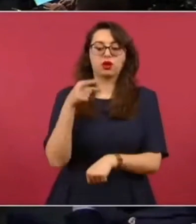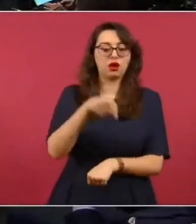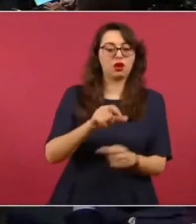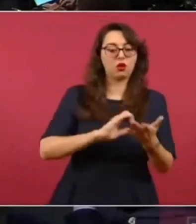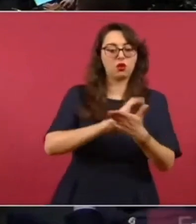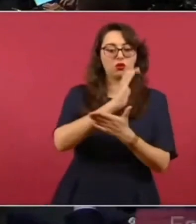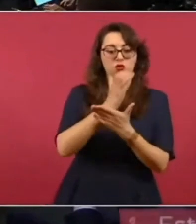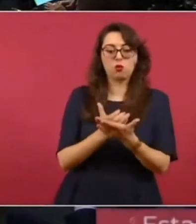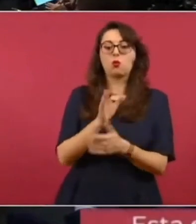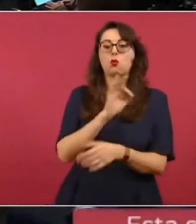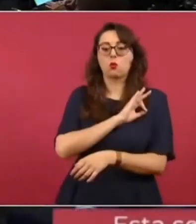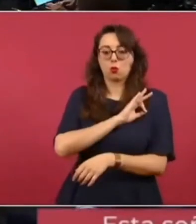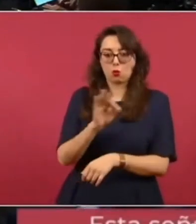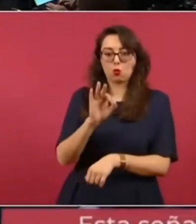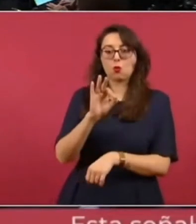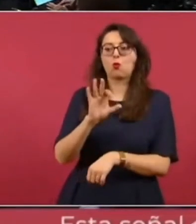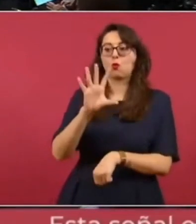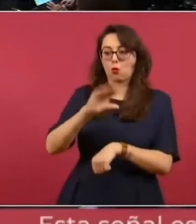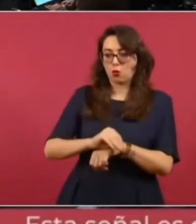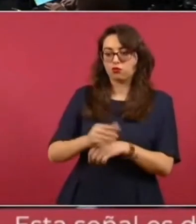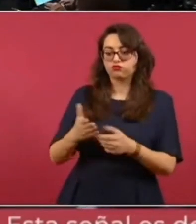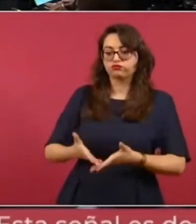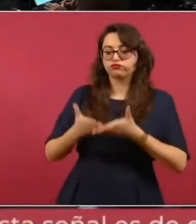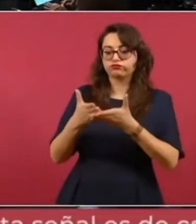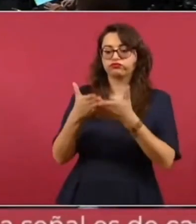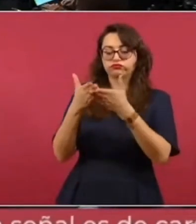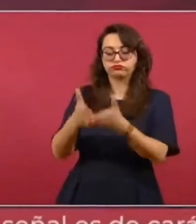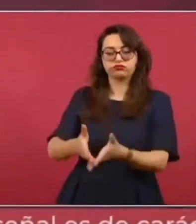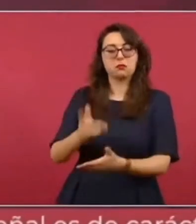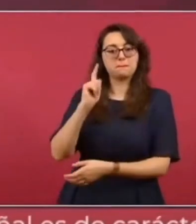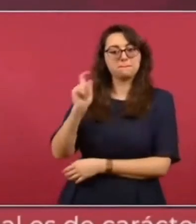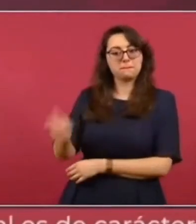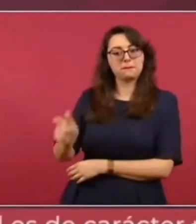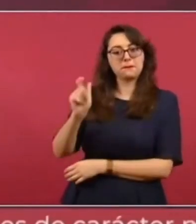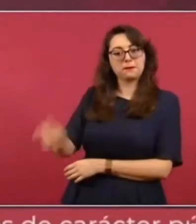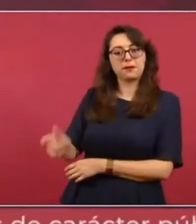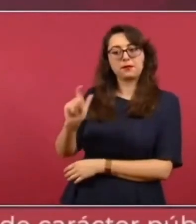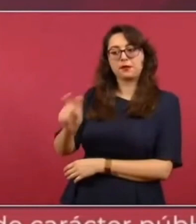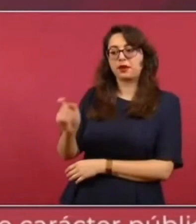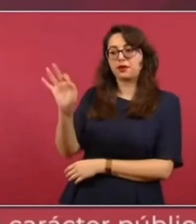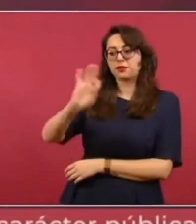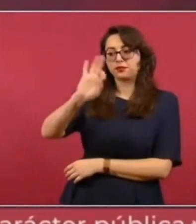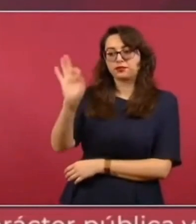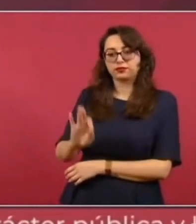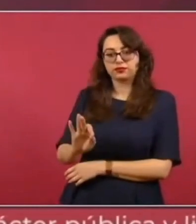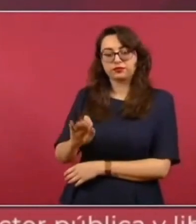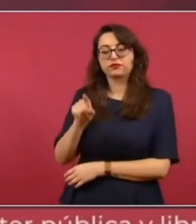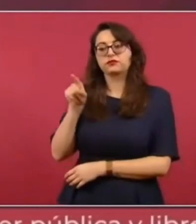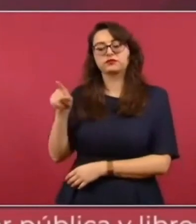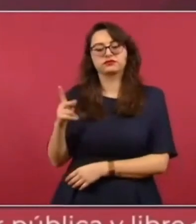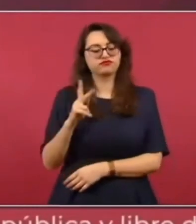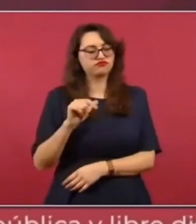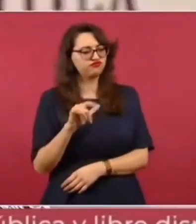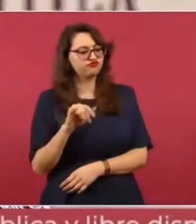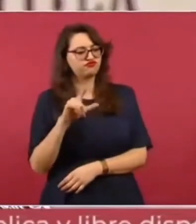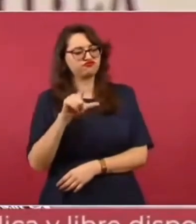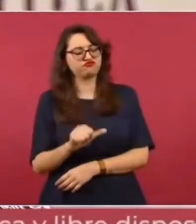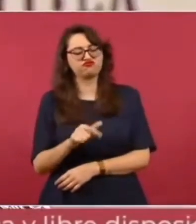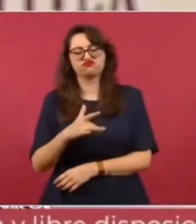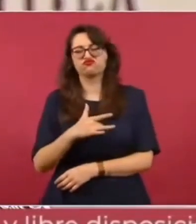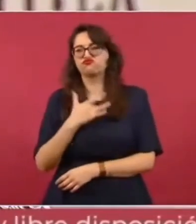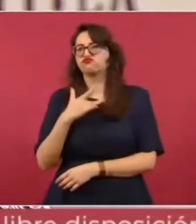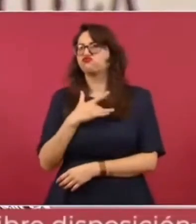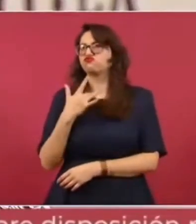una tarifa con la empresa Calica. Entiendo que Calica unilateralmente decidió